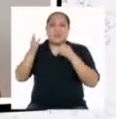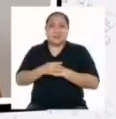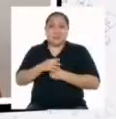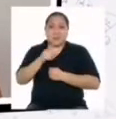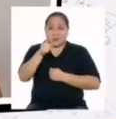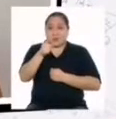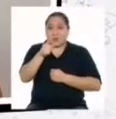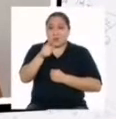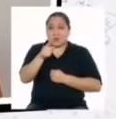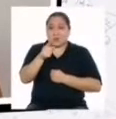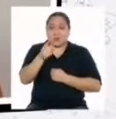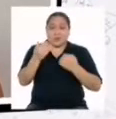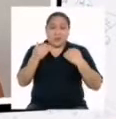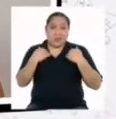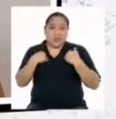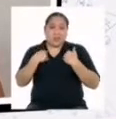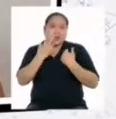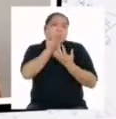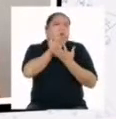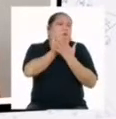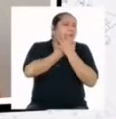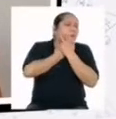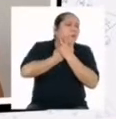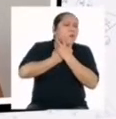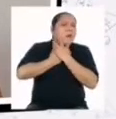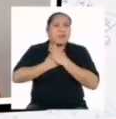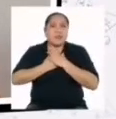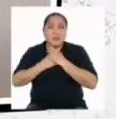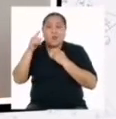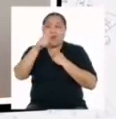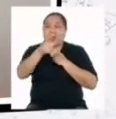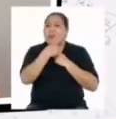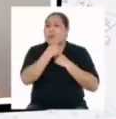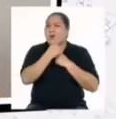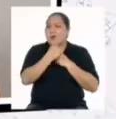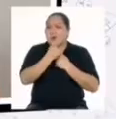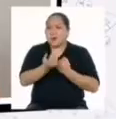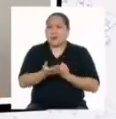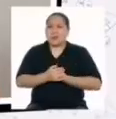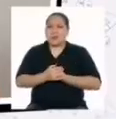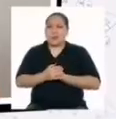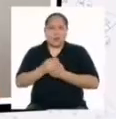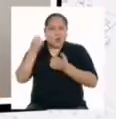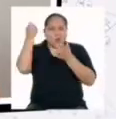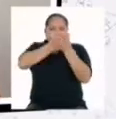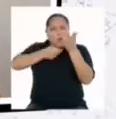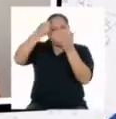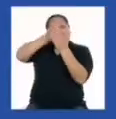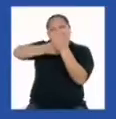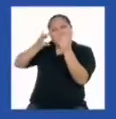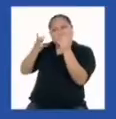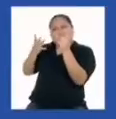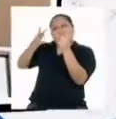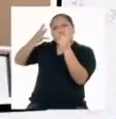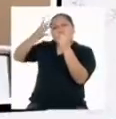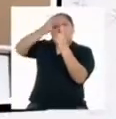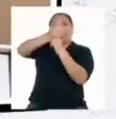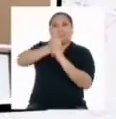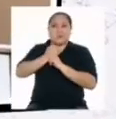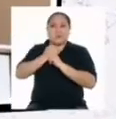Si tú tienes alguna pasión que te gusta, lucha por tus sueños.